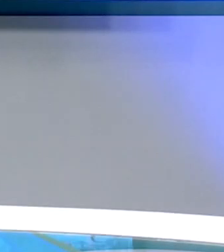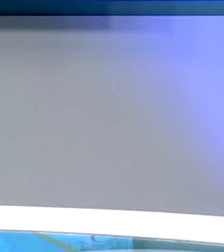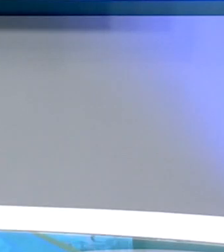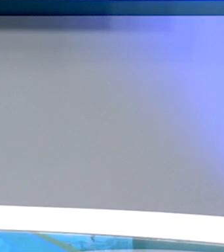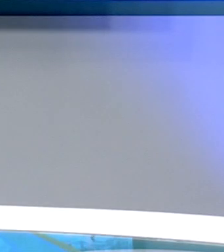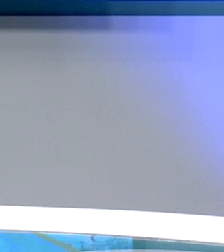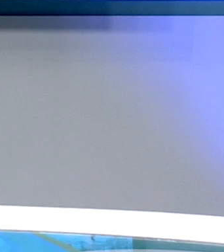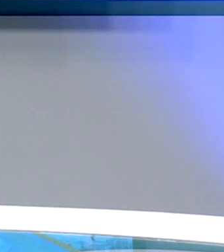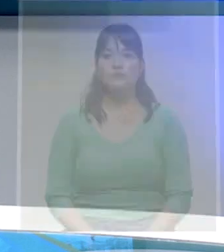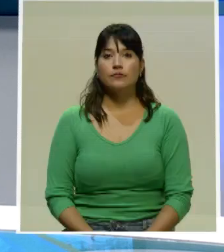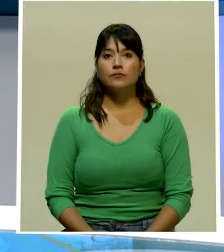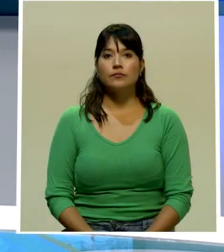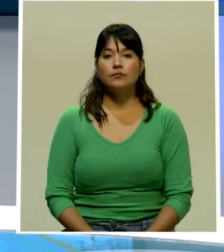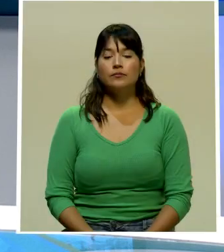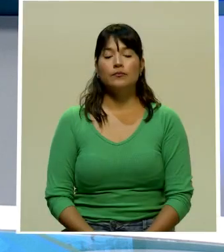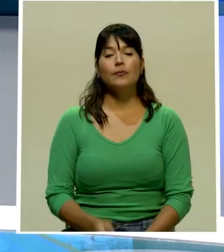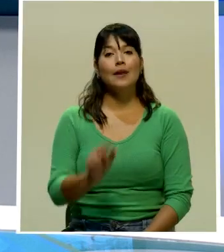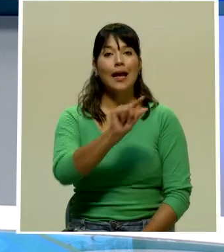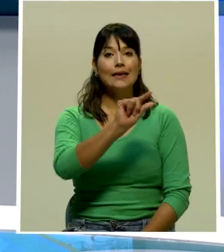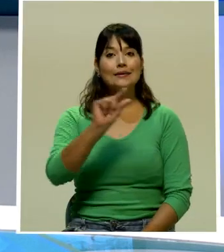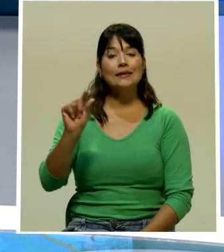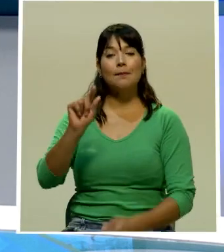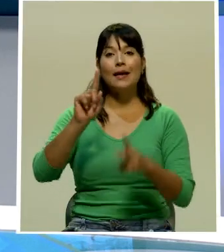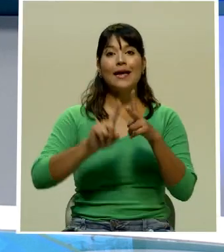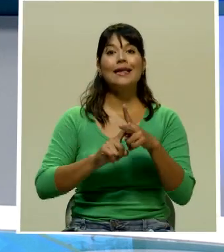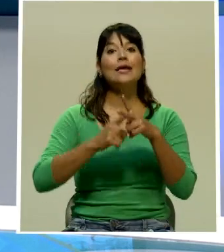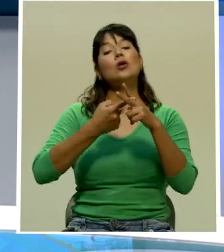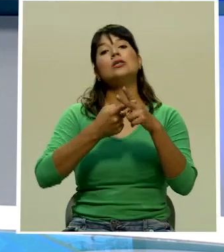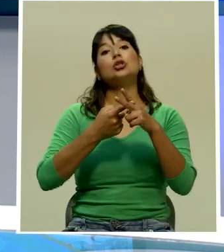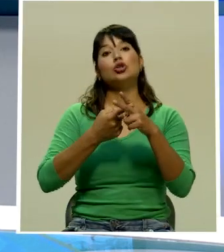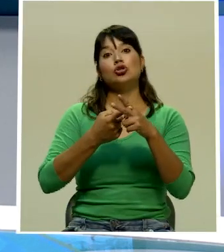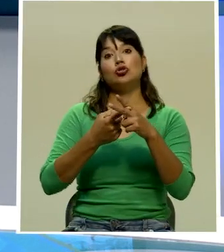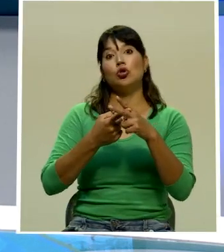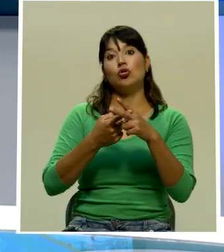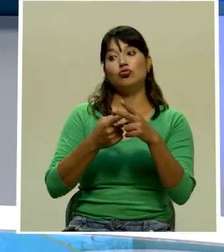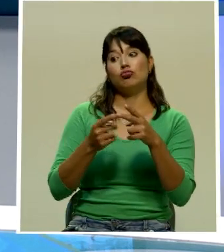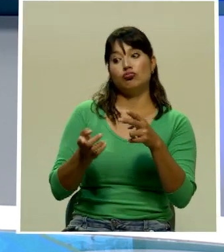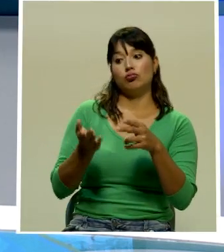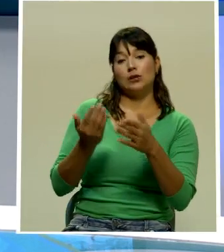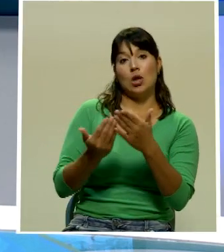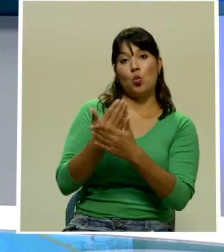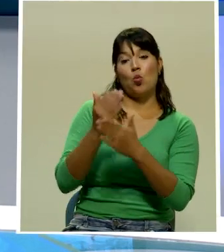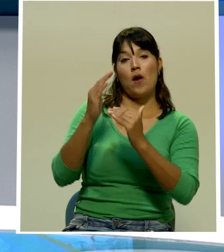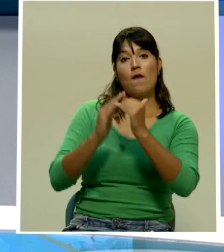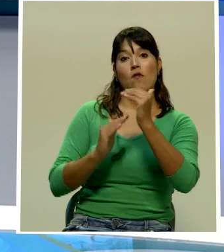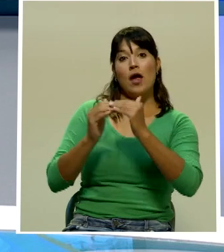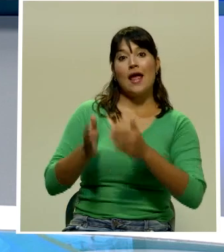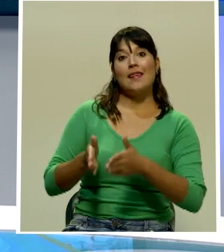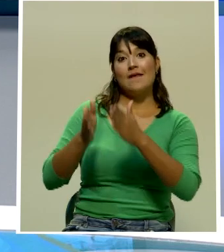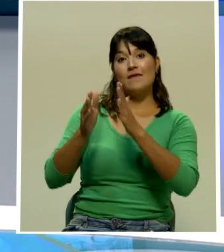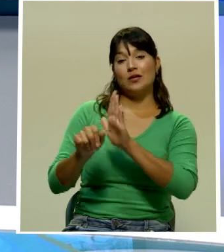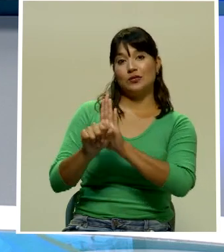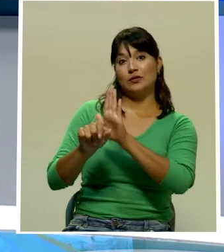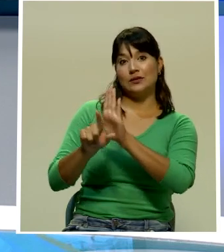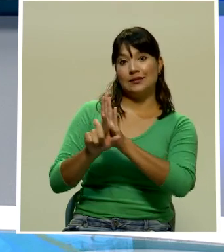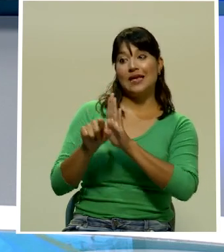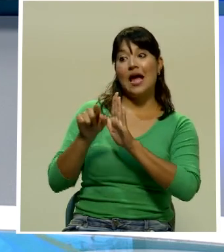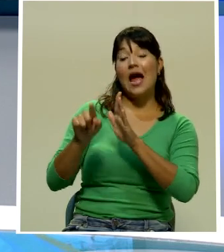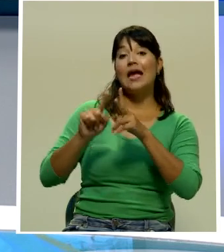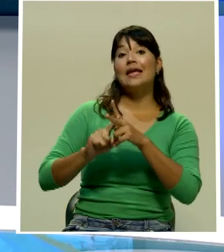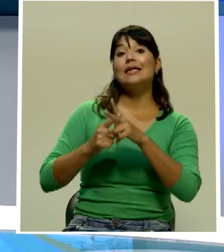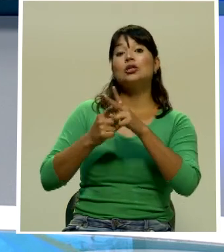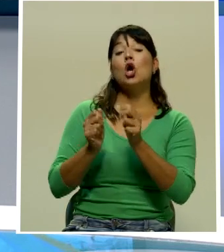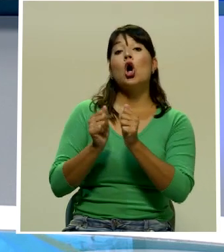La semana de inauguración del nuevo edificio legislativo Encuesta de Moras inició con